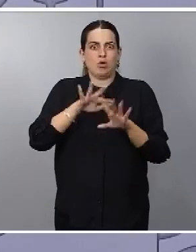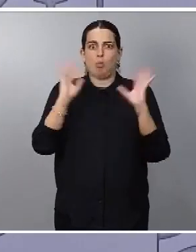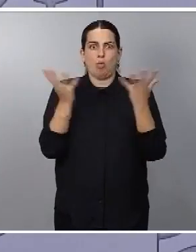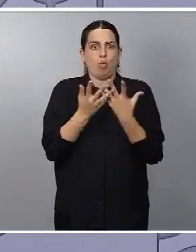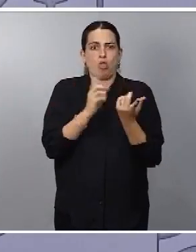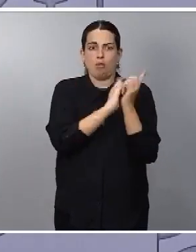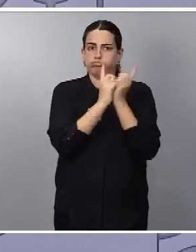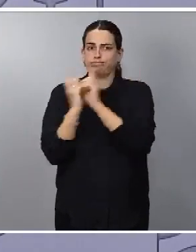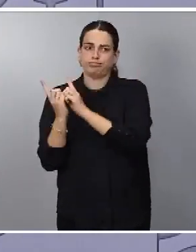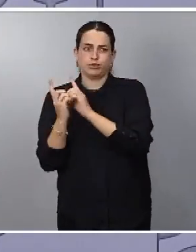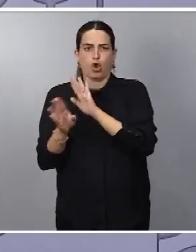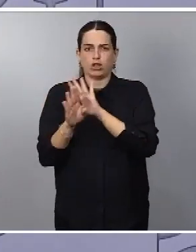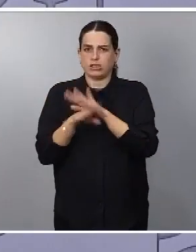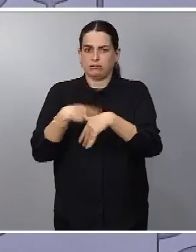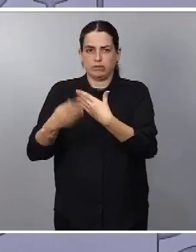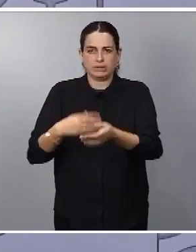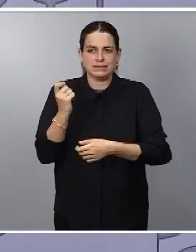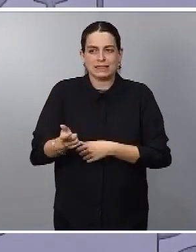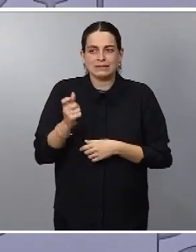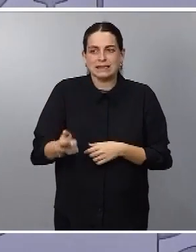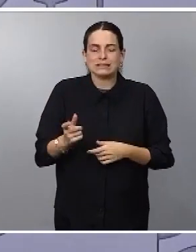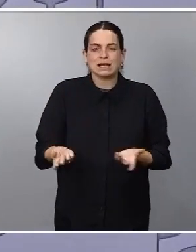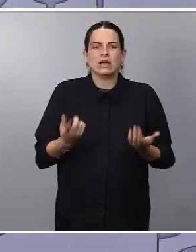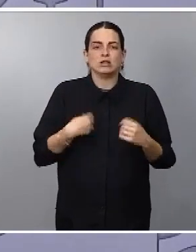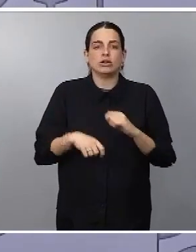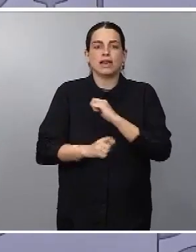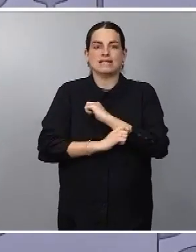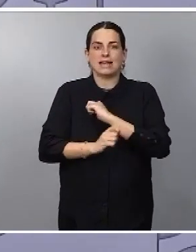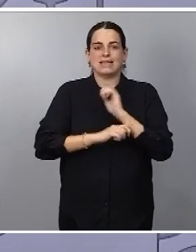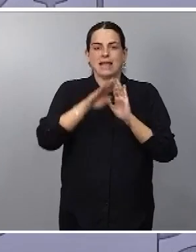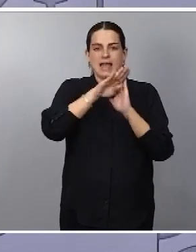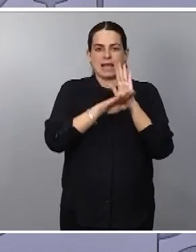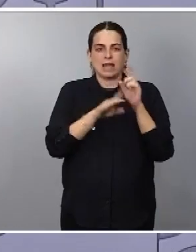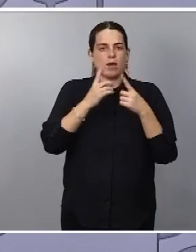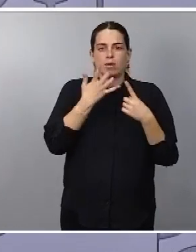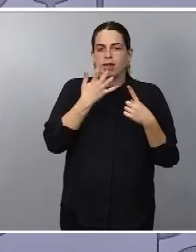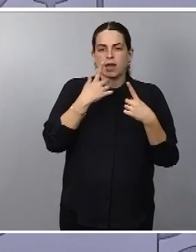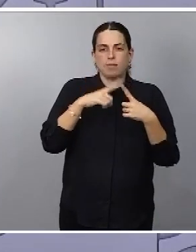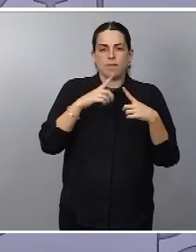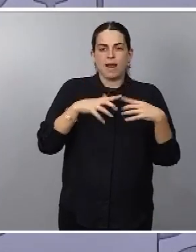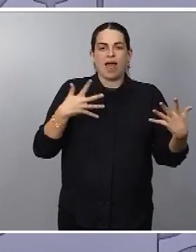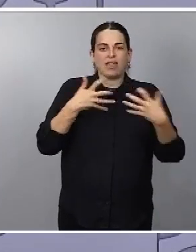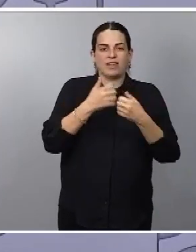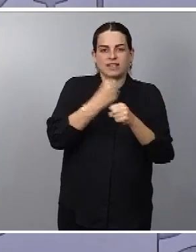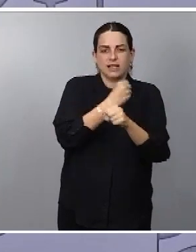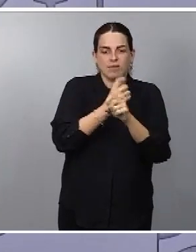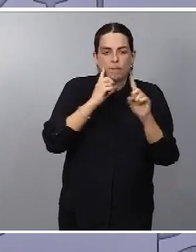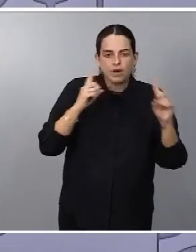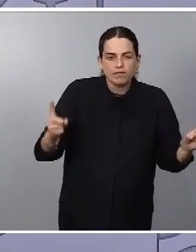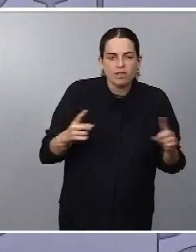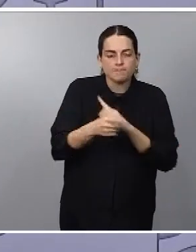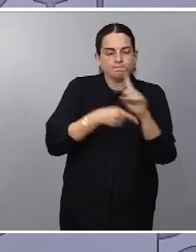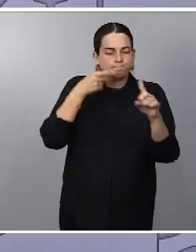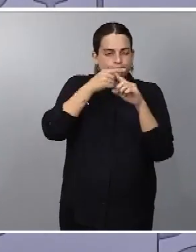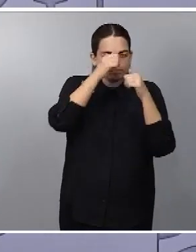Las principales líneas de actuación de esta estrategia tienen que ver con la prevención de accidentes de trabajo, donde se va a poner el foco en las